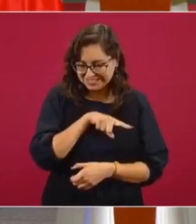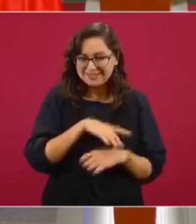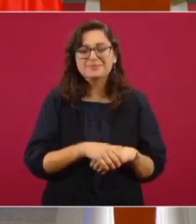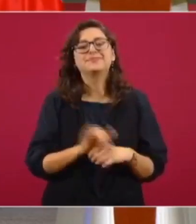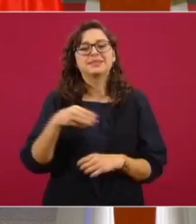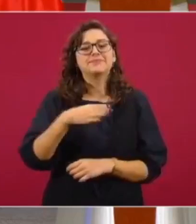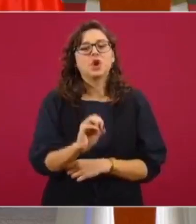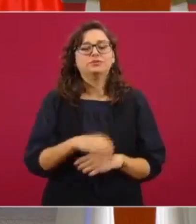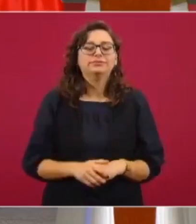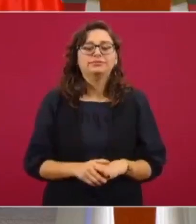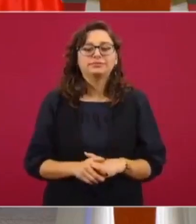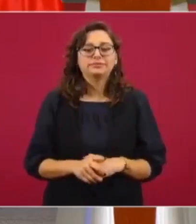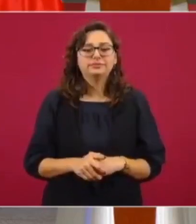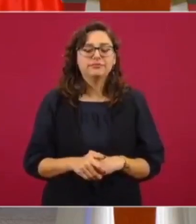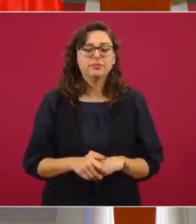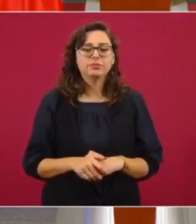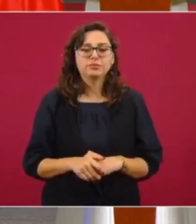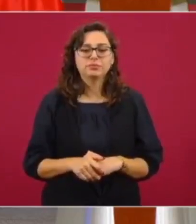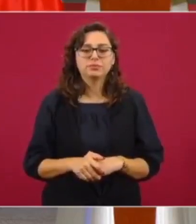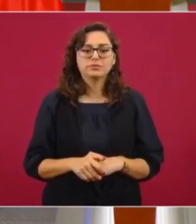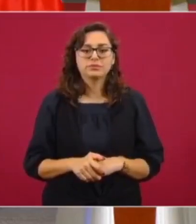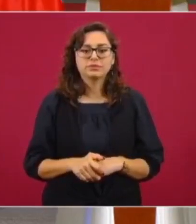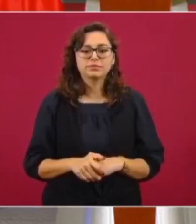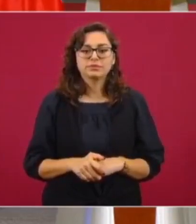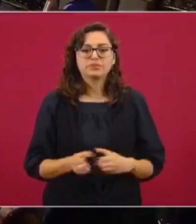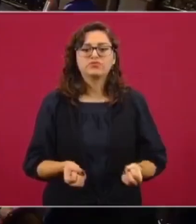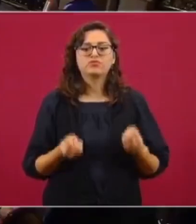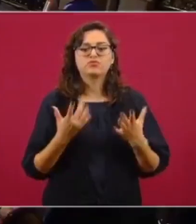El INCO, ¿cuánto dio?